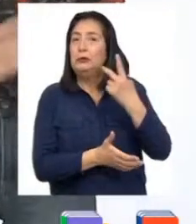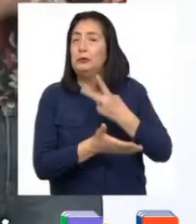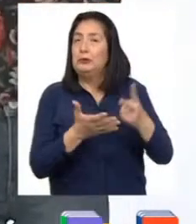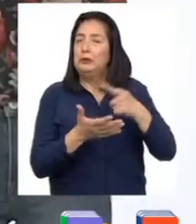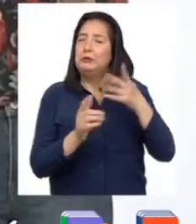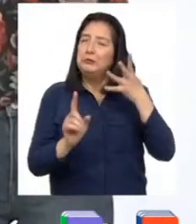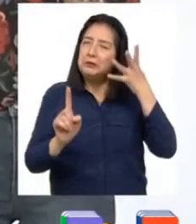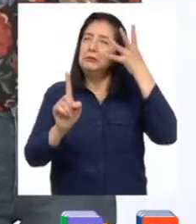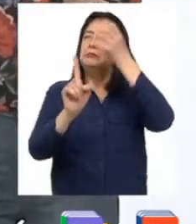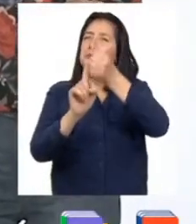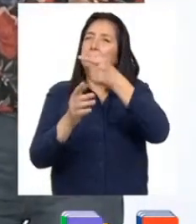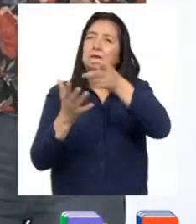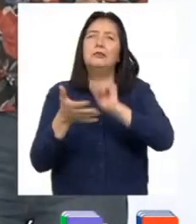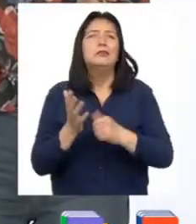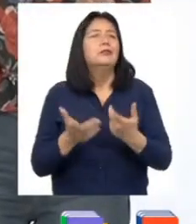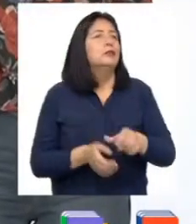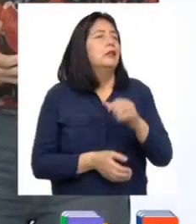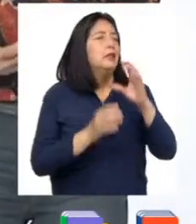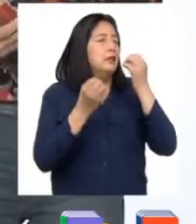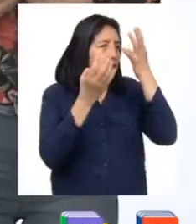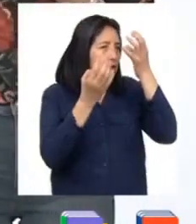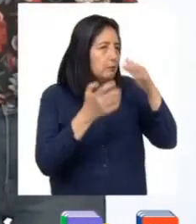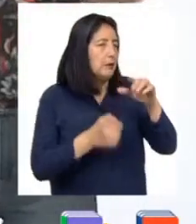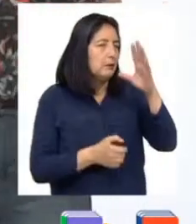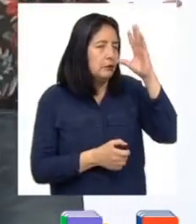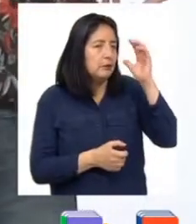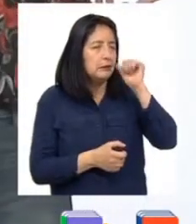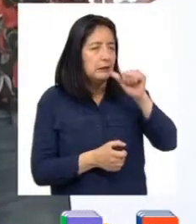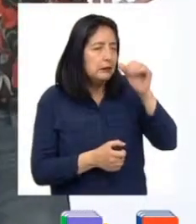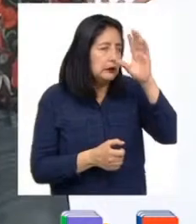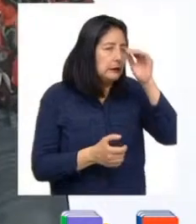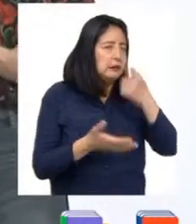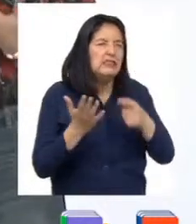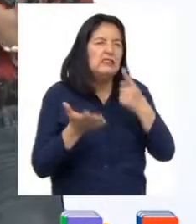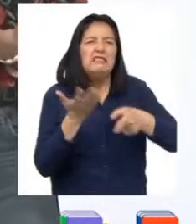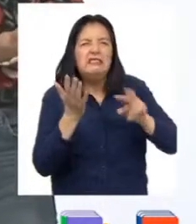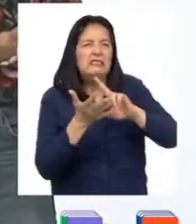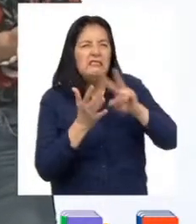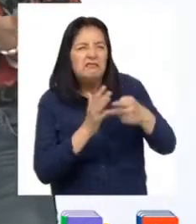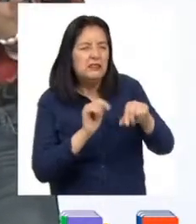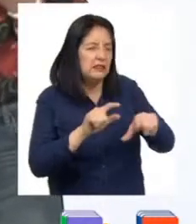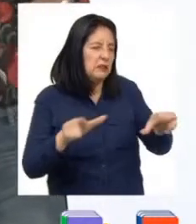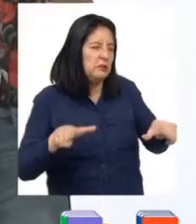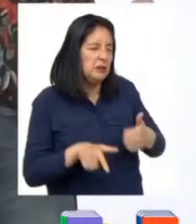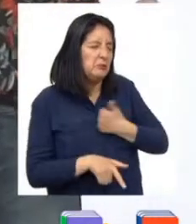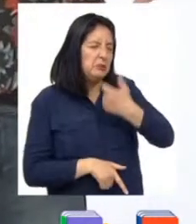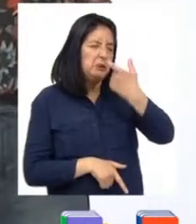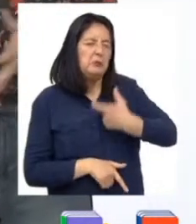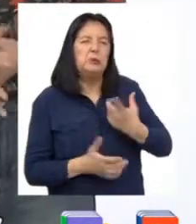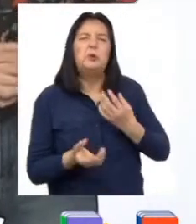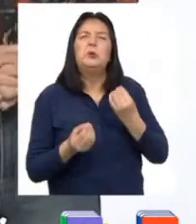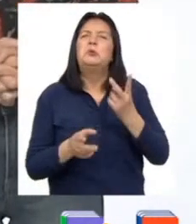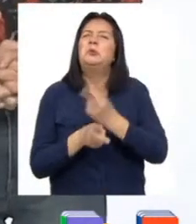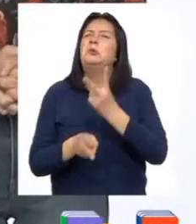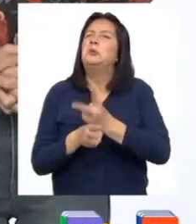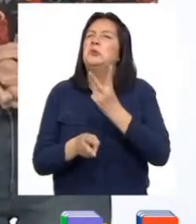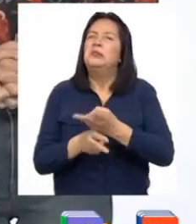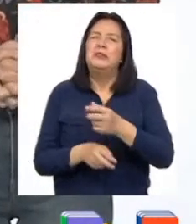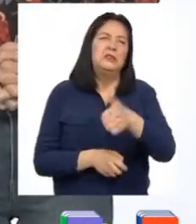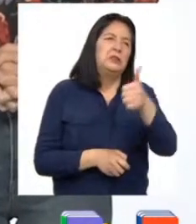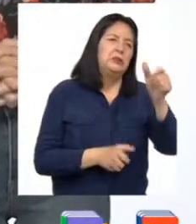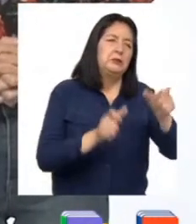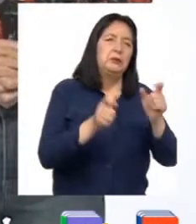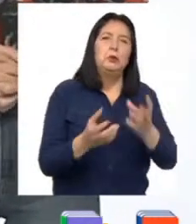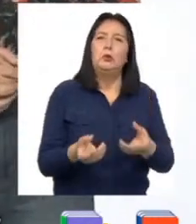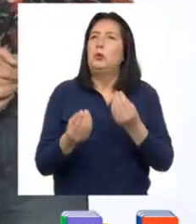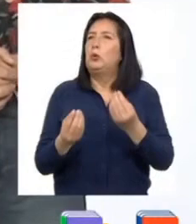reto de comunicar a otras chicas y chicos de nuestra edad que es el espacio personal, cómo cuidarlo y cómo respetar el de los demás a través de la